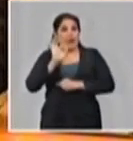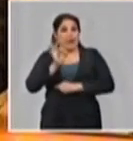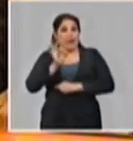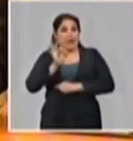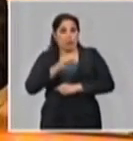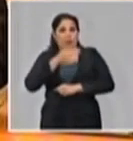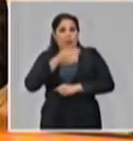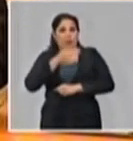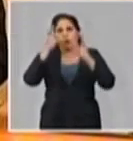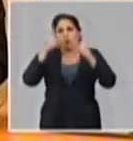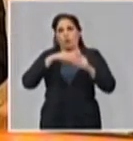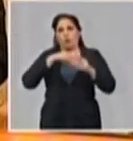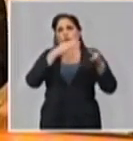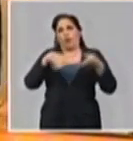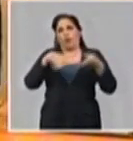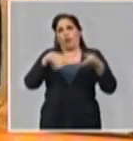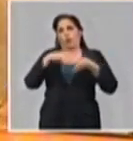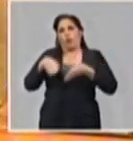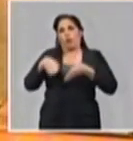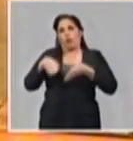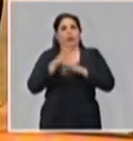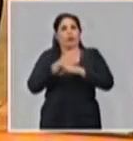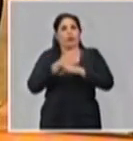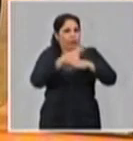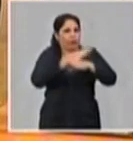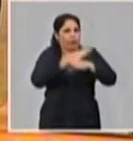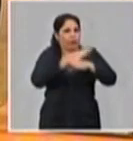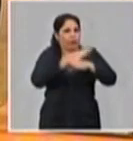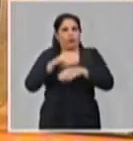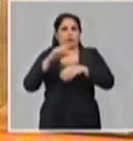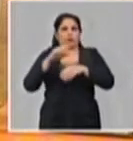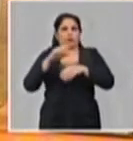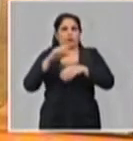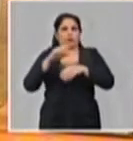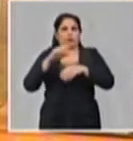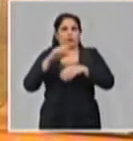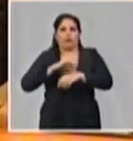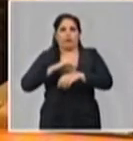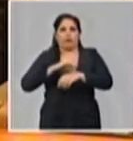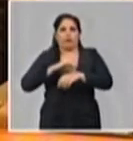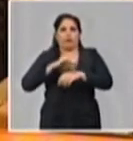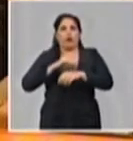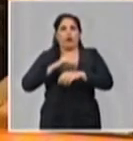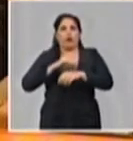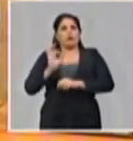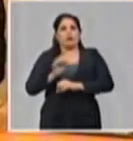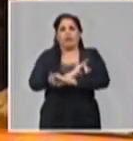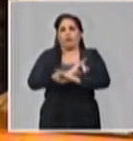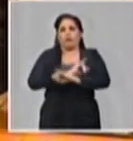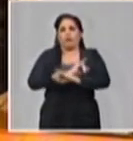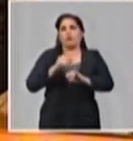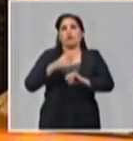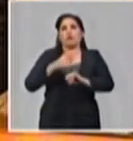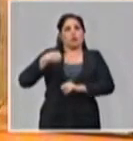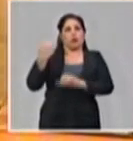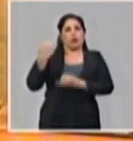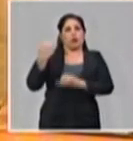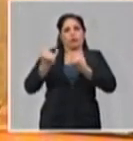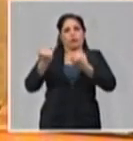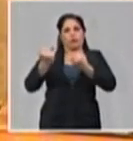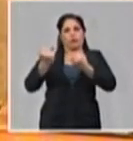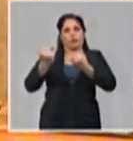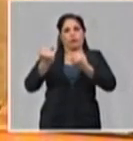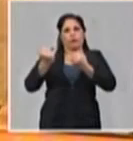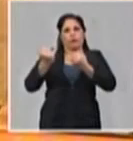del número de fallecidos que ha provocado esta enfermedad. Así ha estado circulando, así ha estado moviéndose esta enfermedad